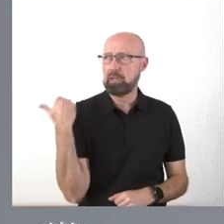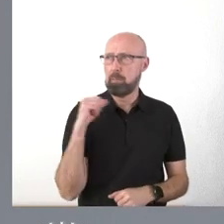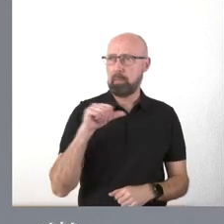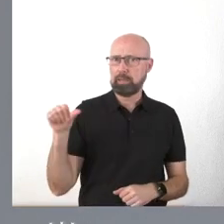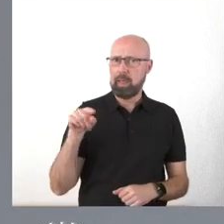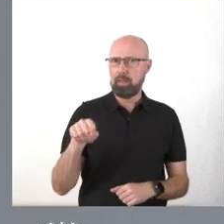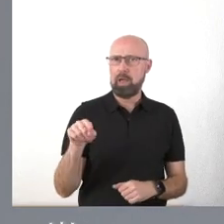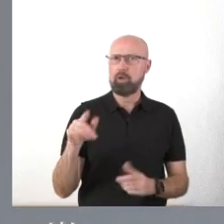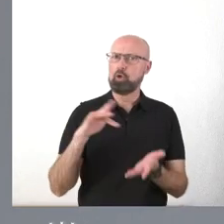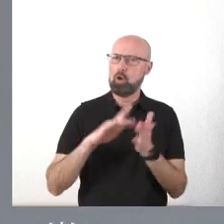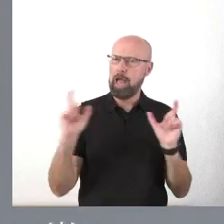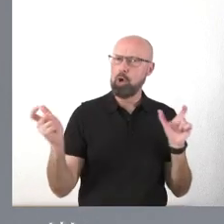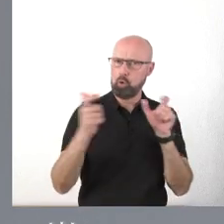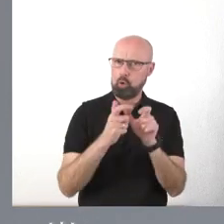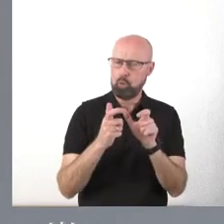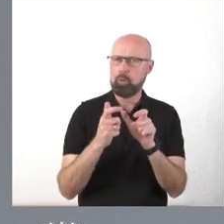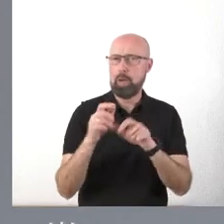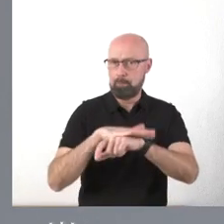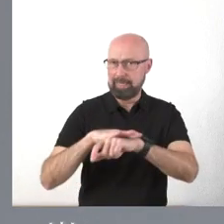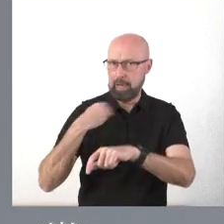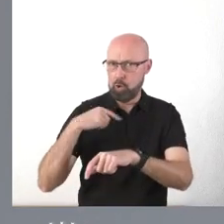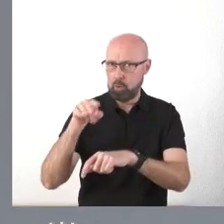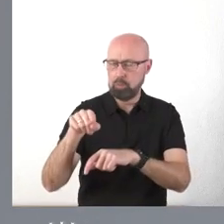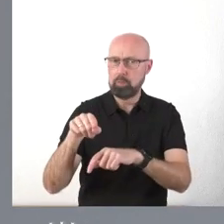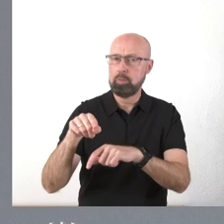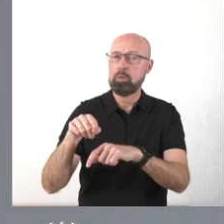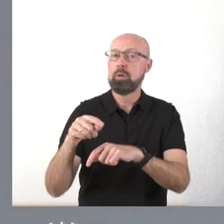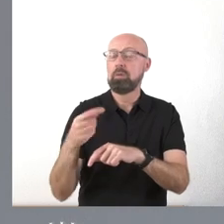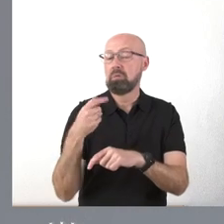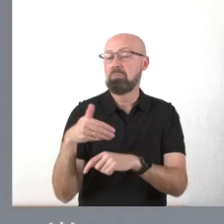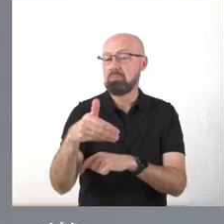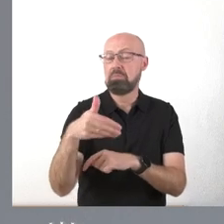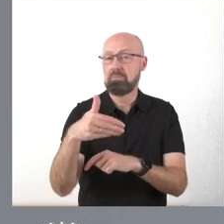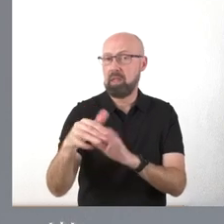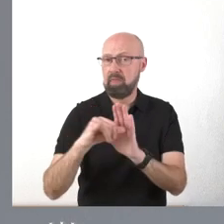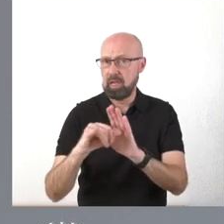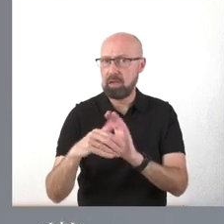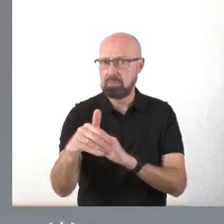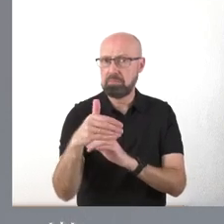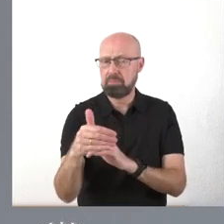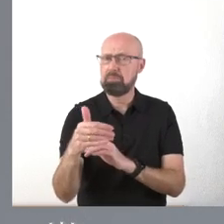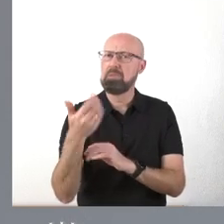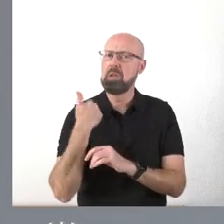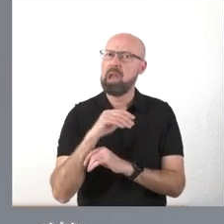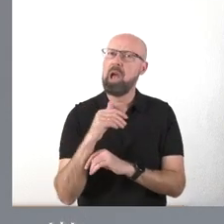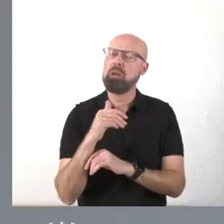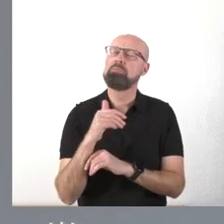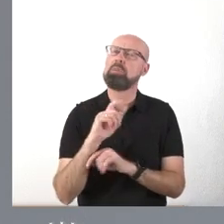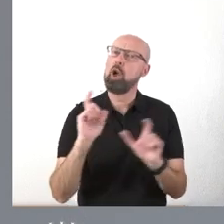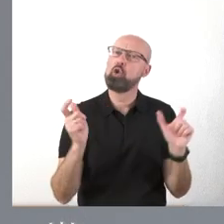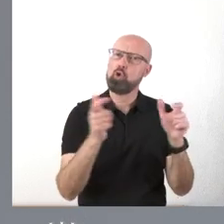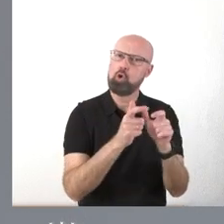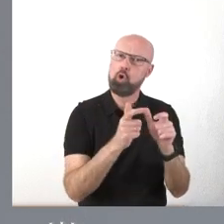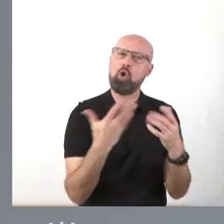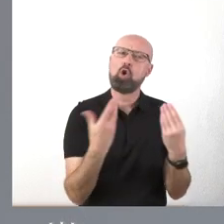una reunión en el Ministerio y dentro de muy poco, dentro de muy poco, vamos a tener una reunión con los